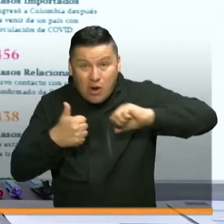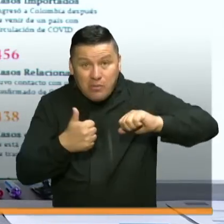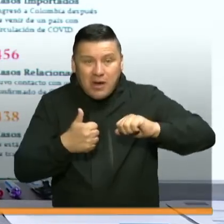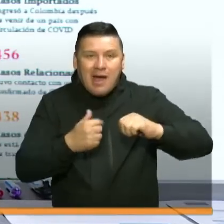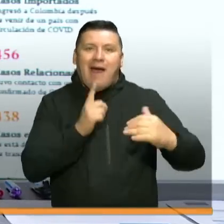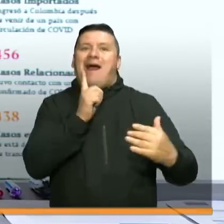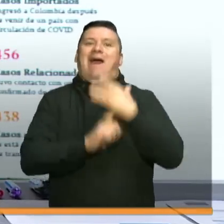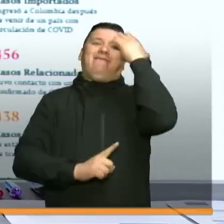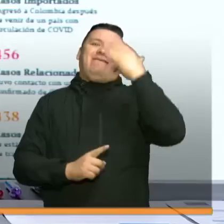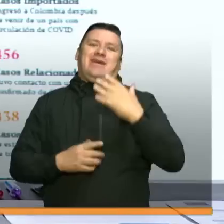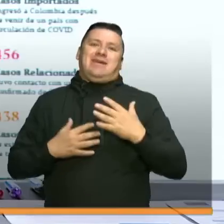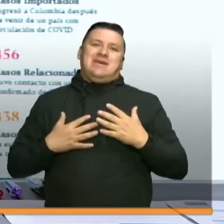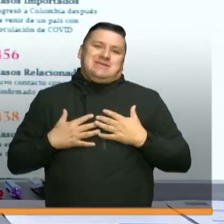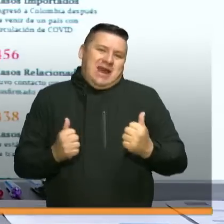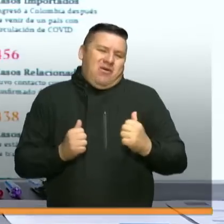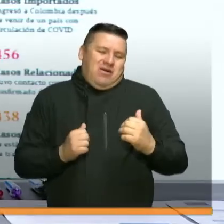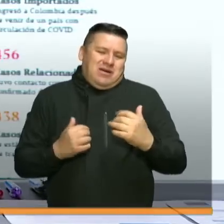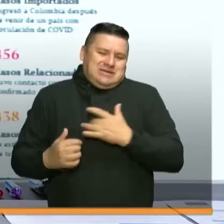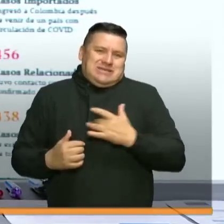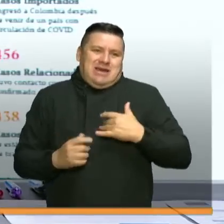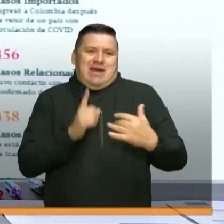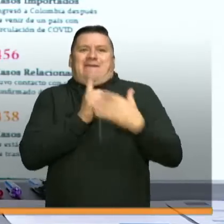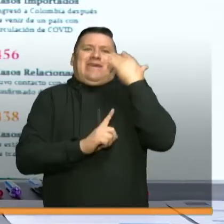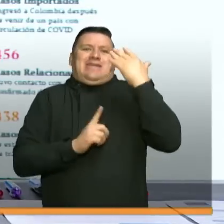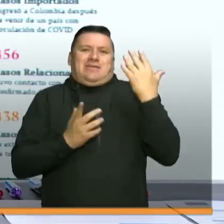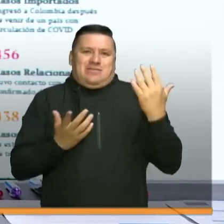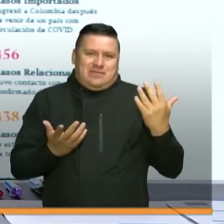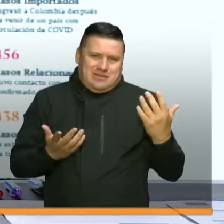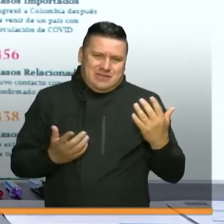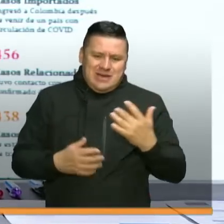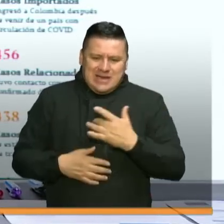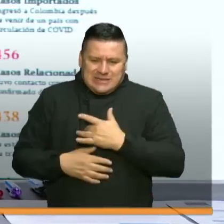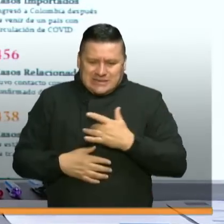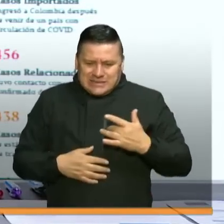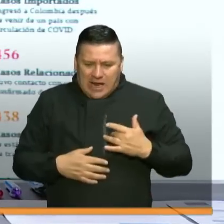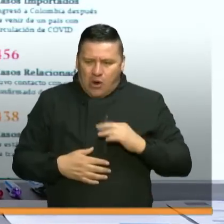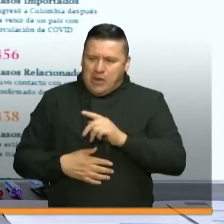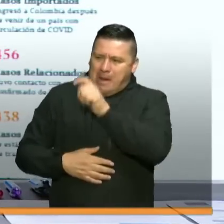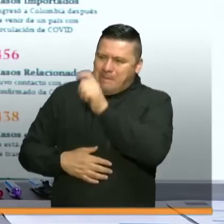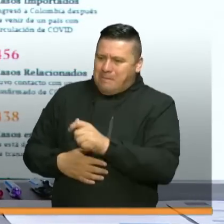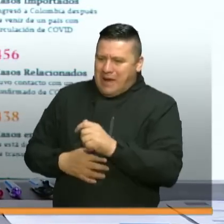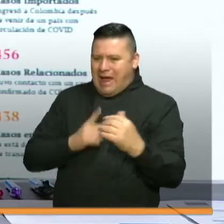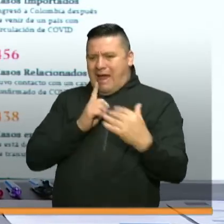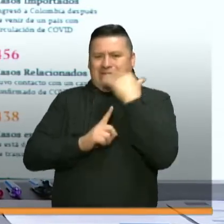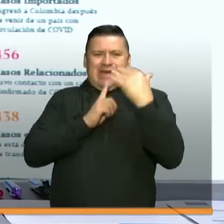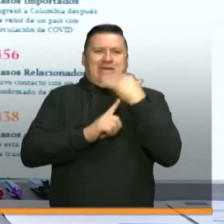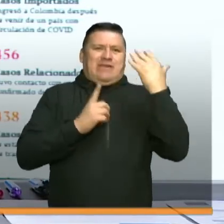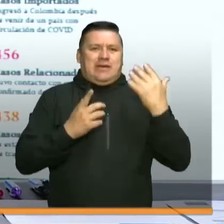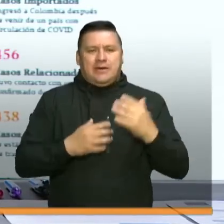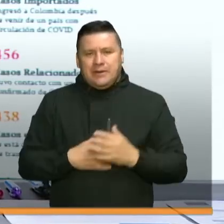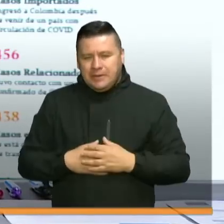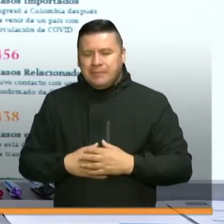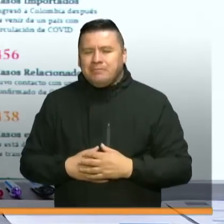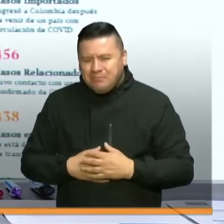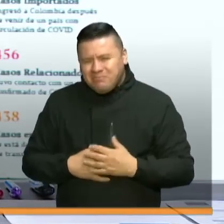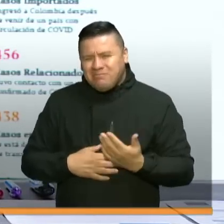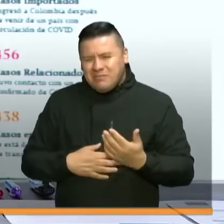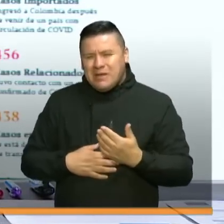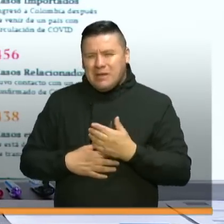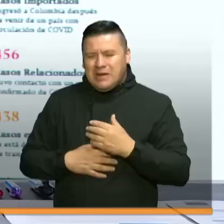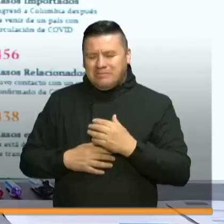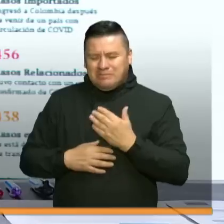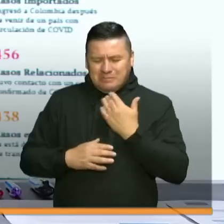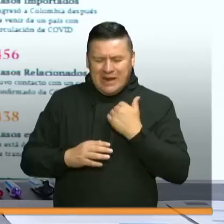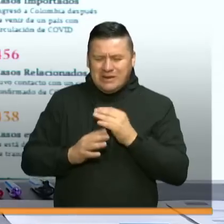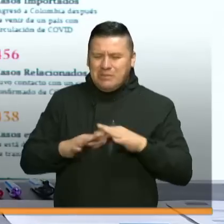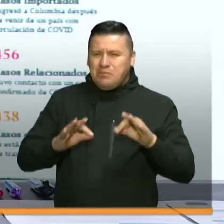salud de nuestros seres queridos y también a afectar la salud de otras personas. Por eso mantener las prácticas de